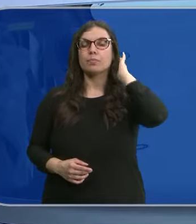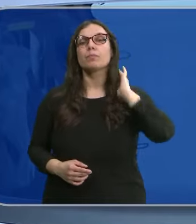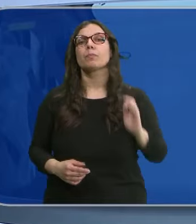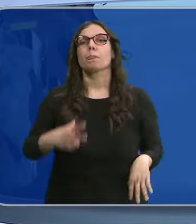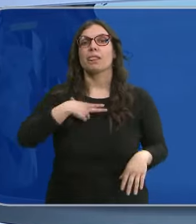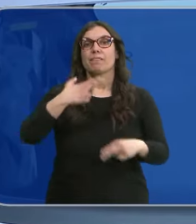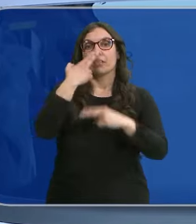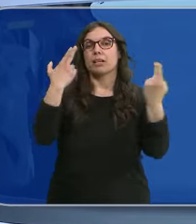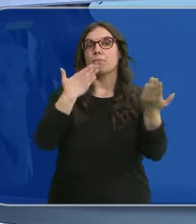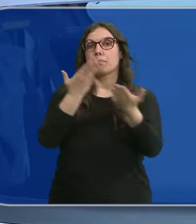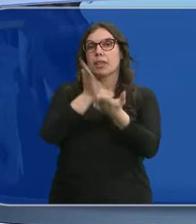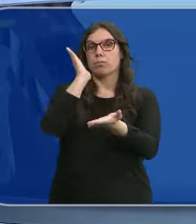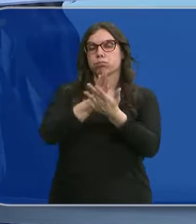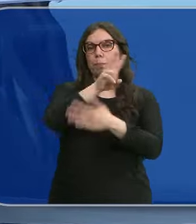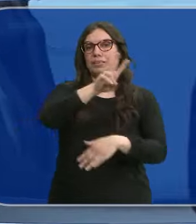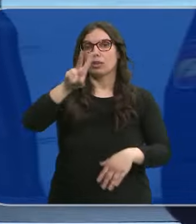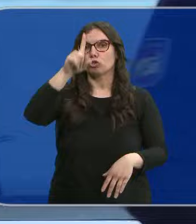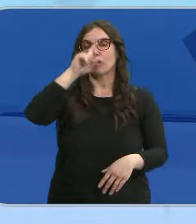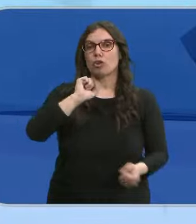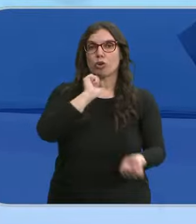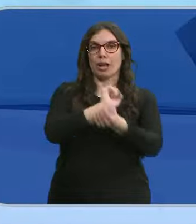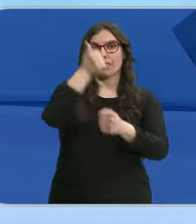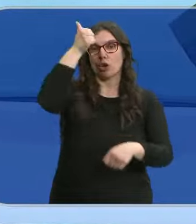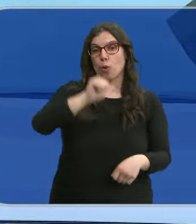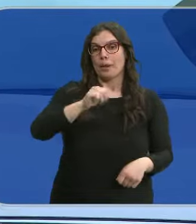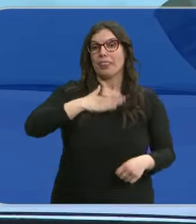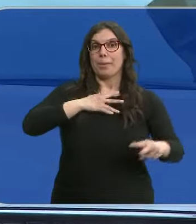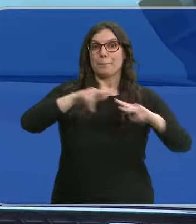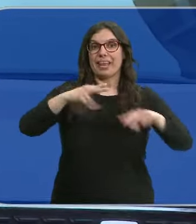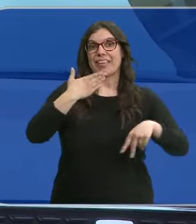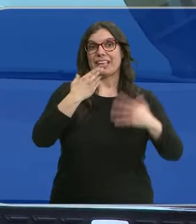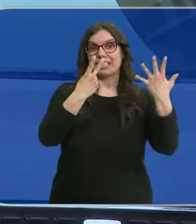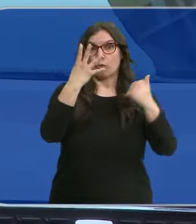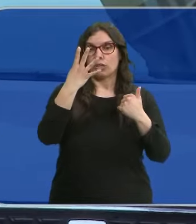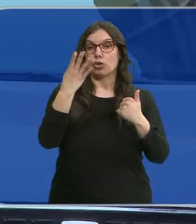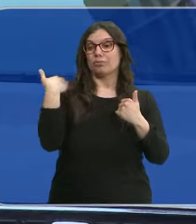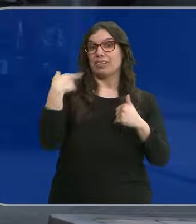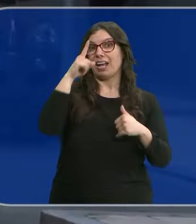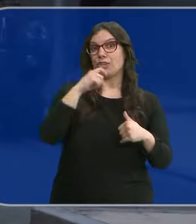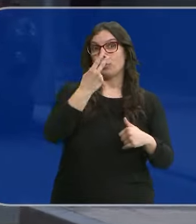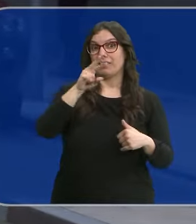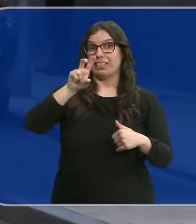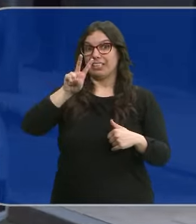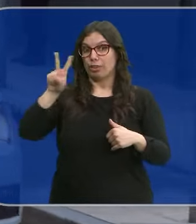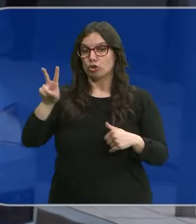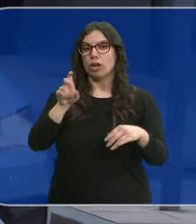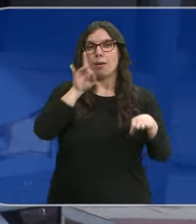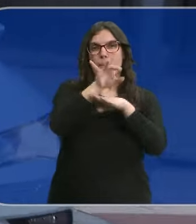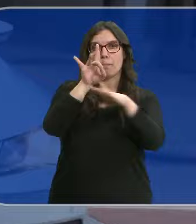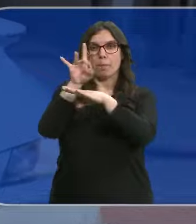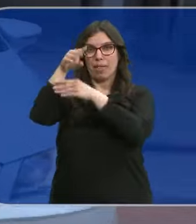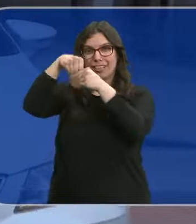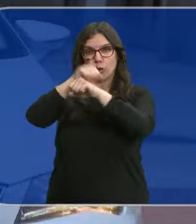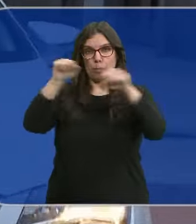La Fiscalía pide 22 años de cárcel para Pompeyo, el mirandés de 74 años que envió en 2022 seis cartas bomba al